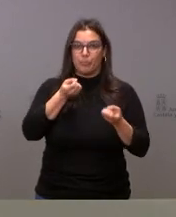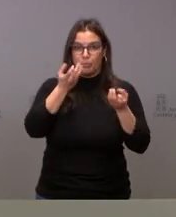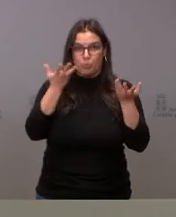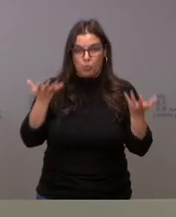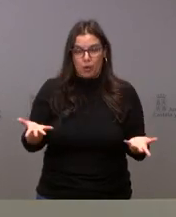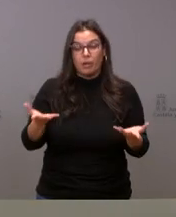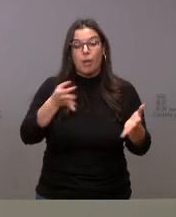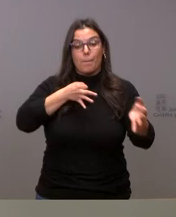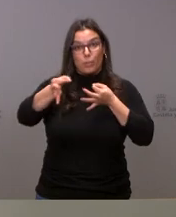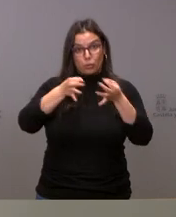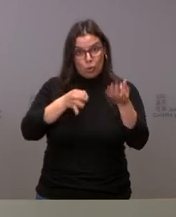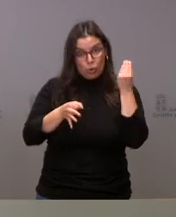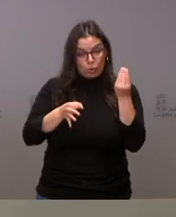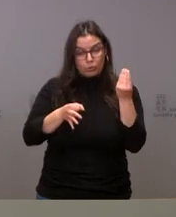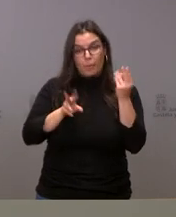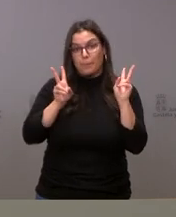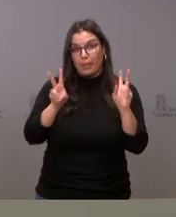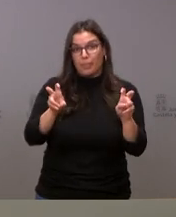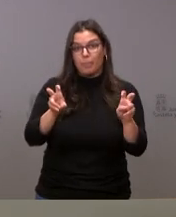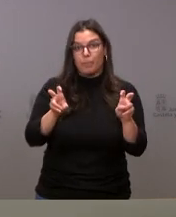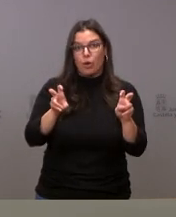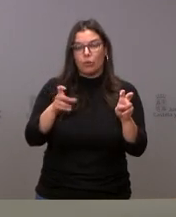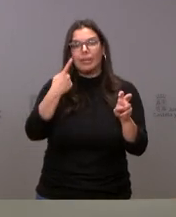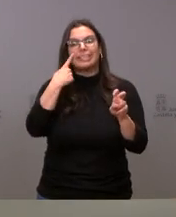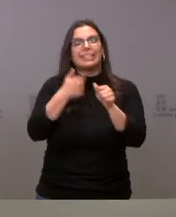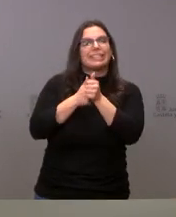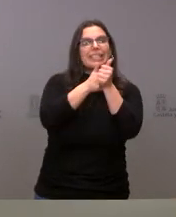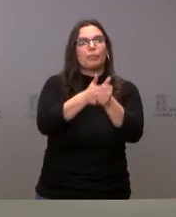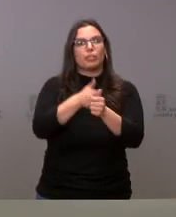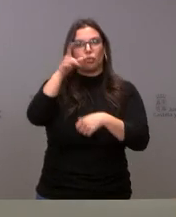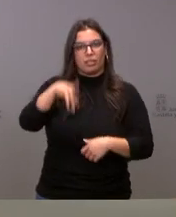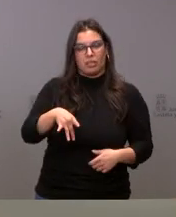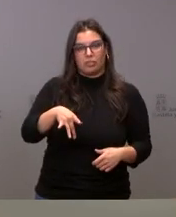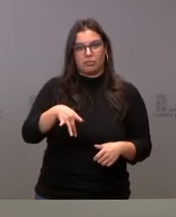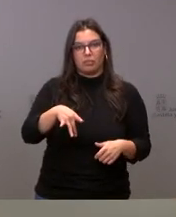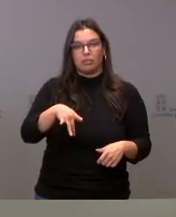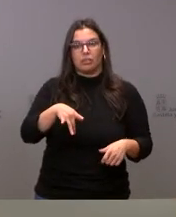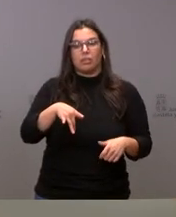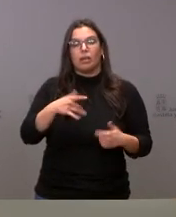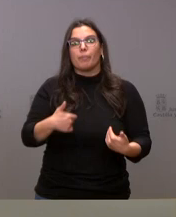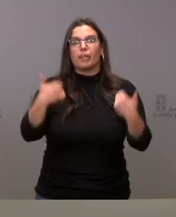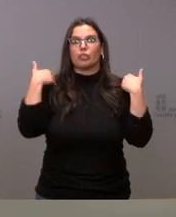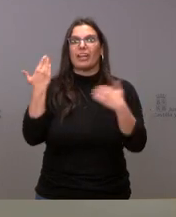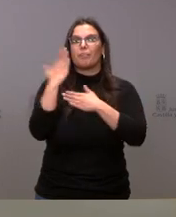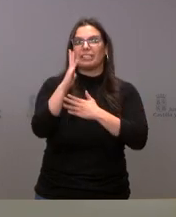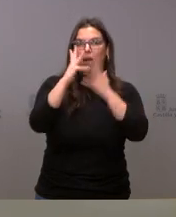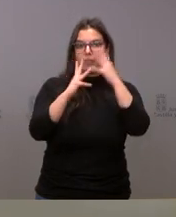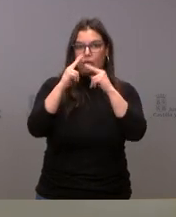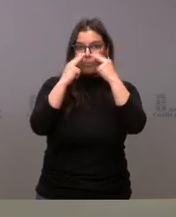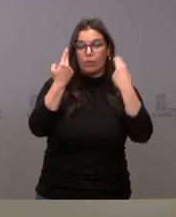ese protocolo en principio es objeto de seguimiento por parte de los representantes de la administración aunque también